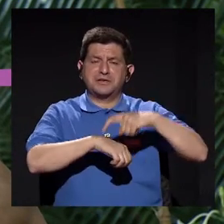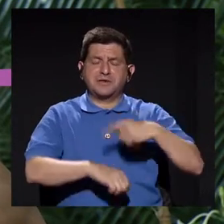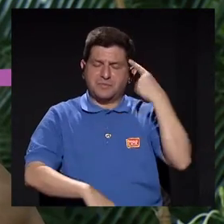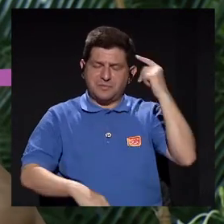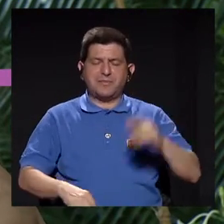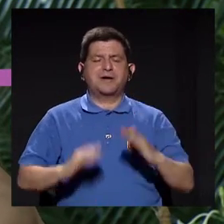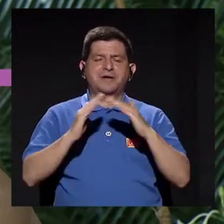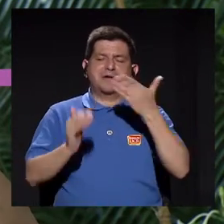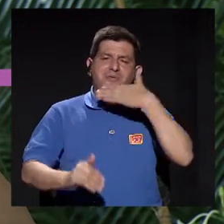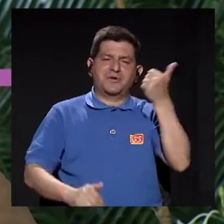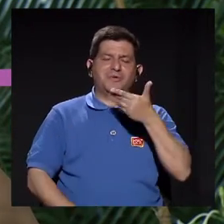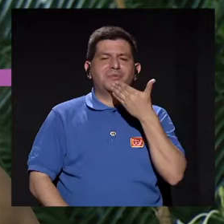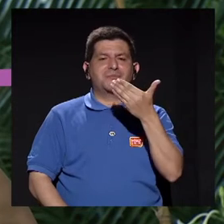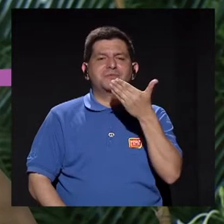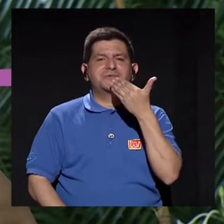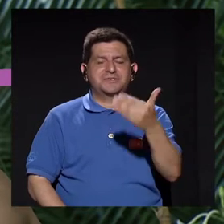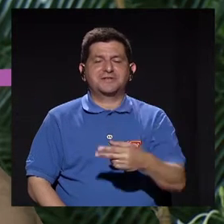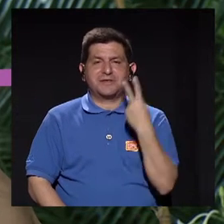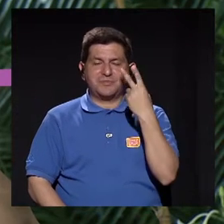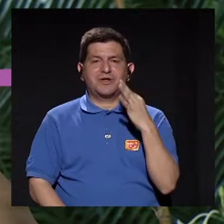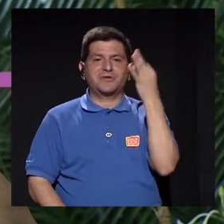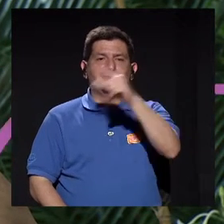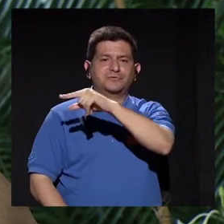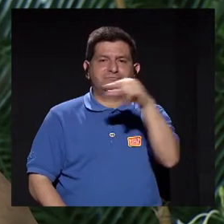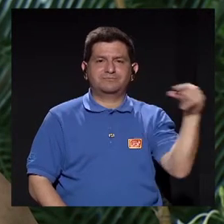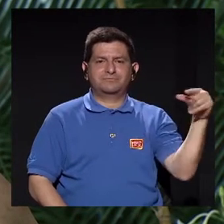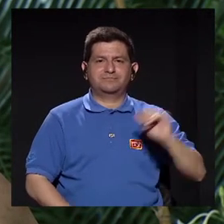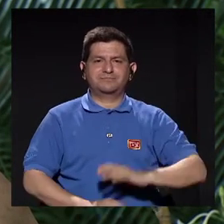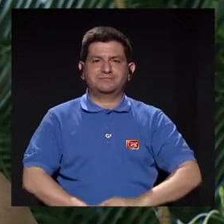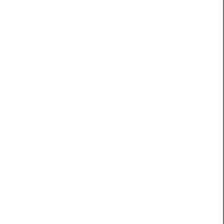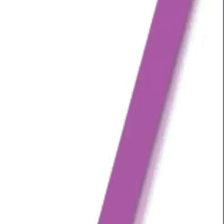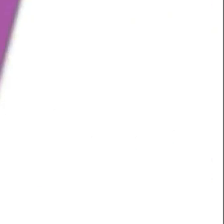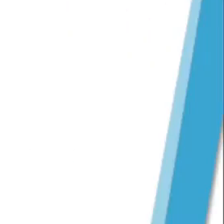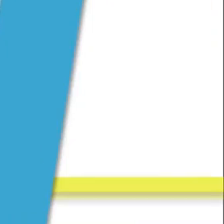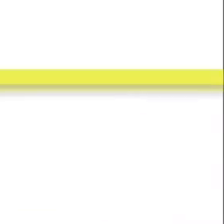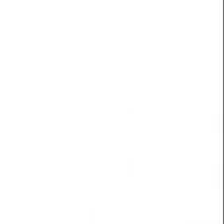para vivir mejor. Muchísimas gracias, nos vemos la próxima semana.